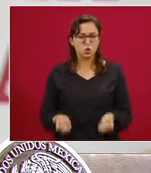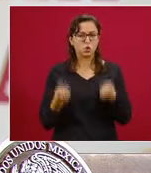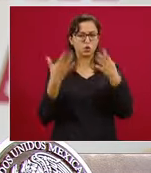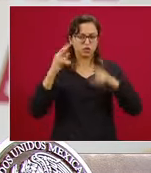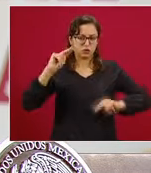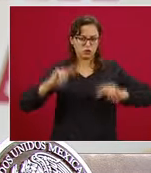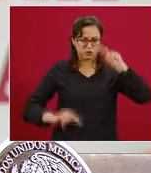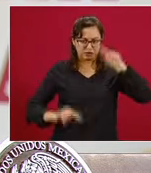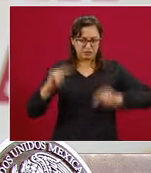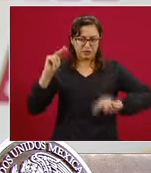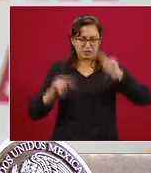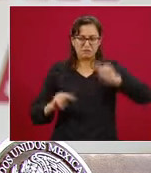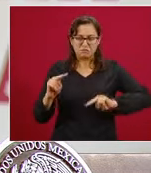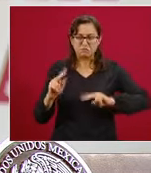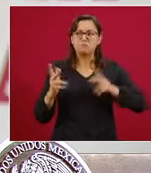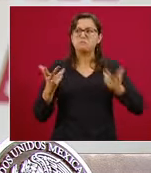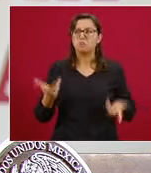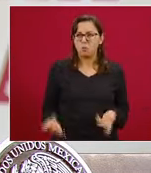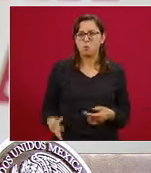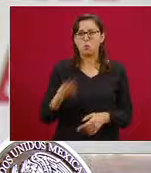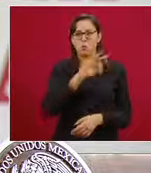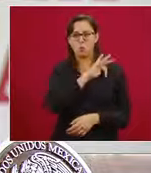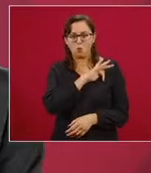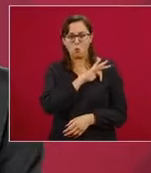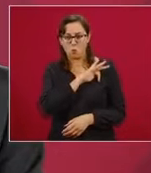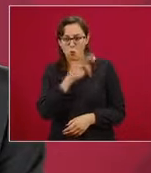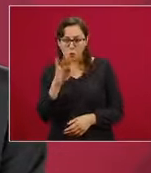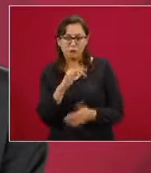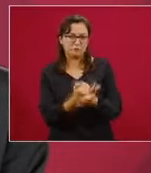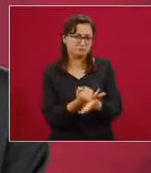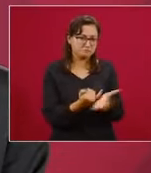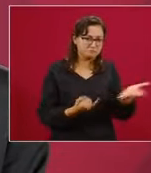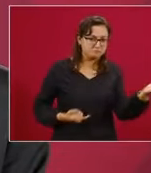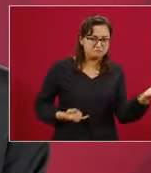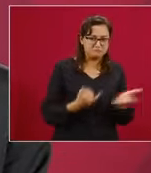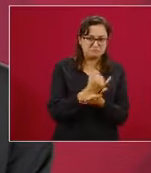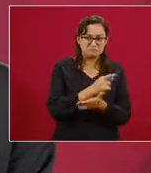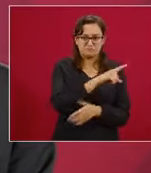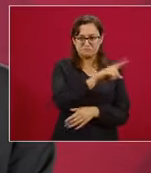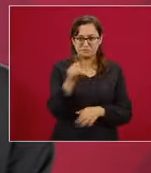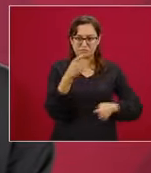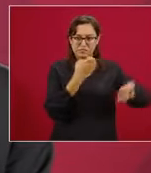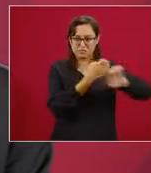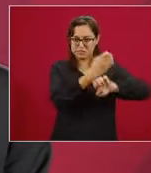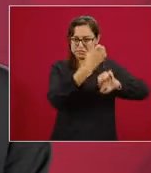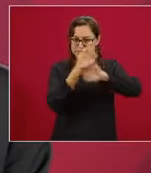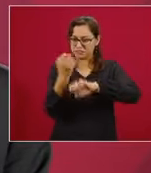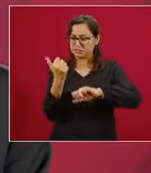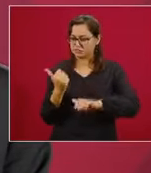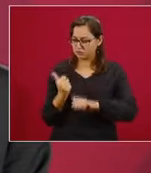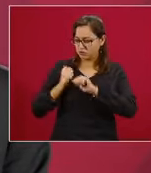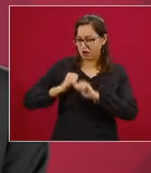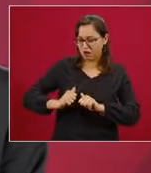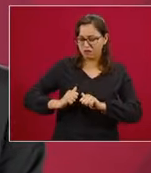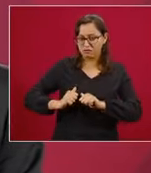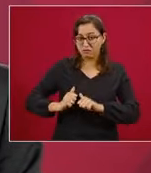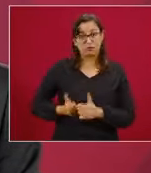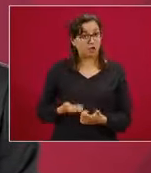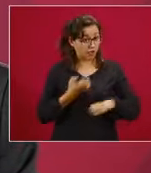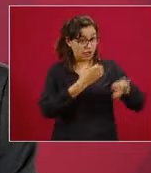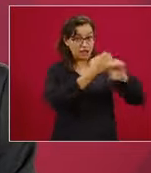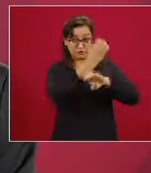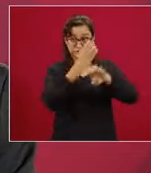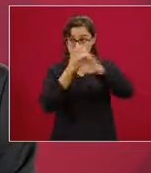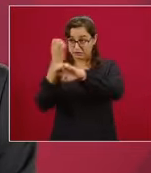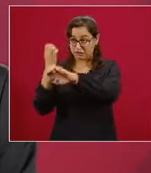en cada entidad federativa, se van orientando a las autoridades sanitarias estatales. Todos los gobiernos estatales son autoridades